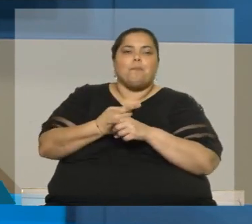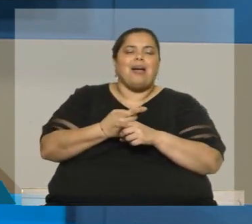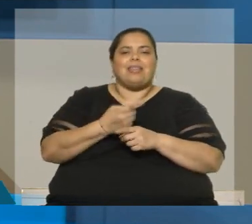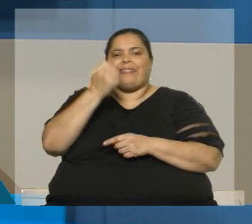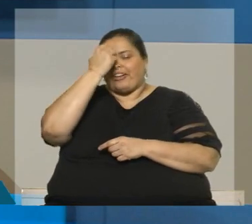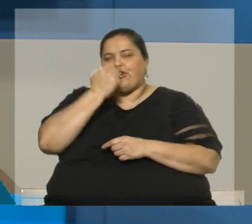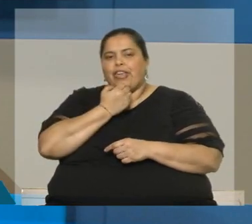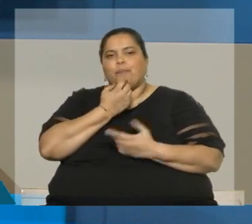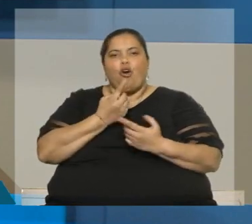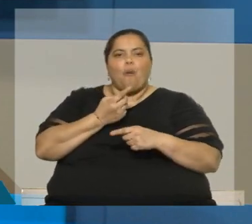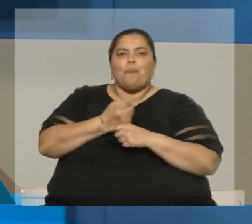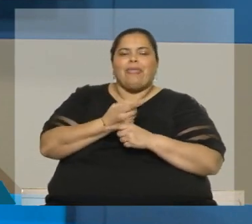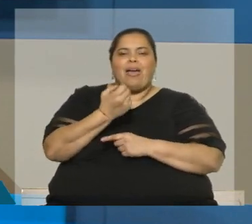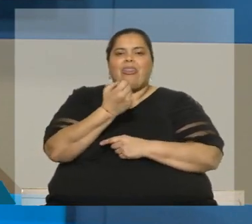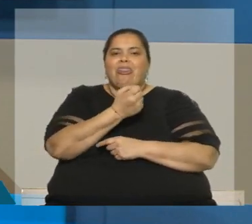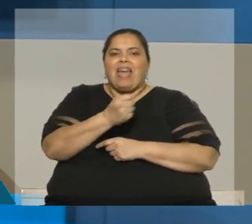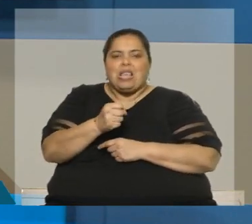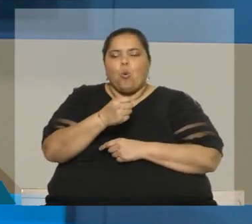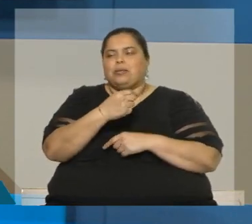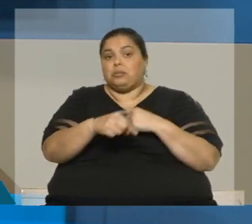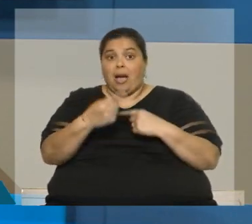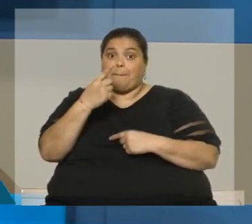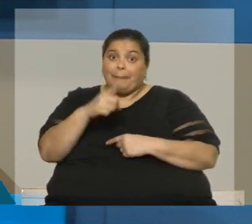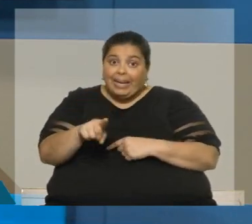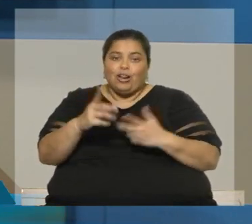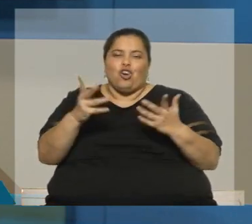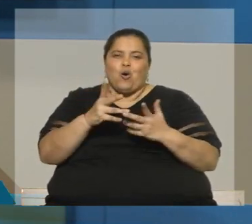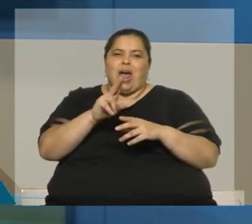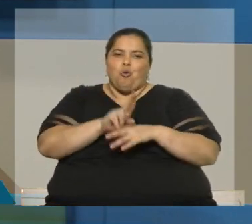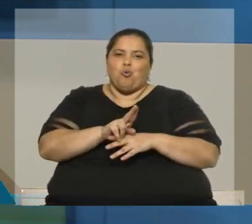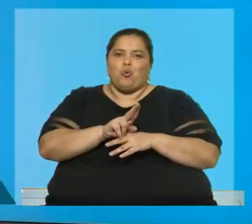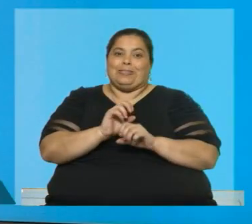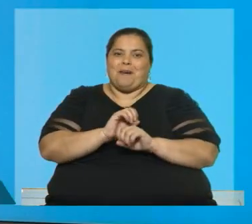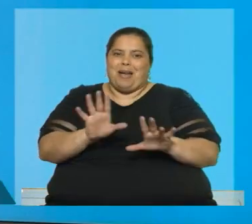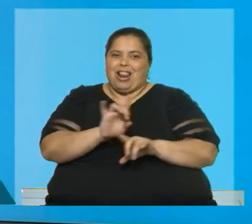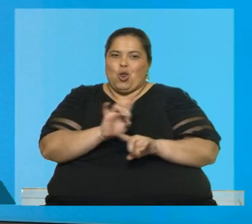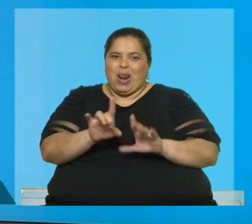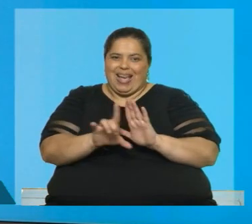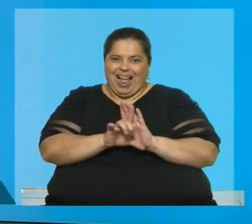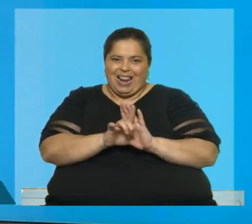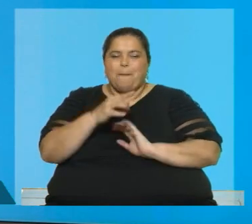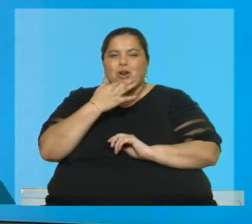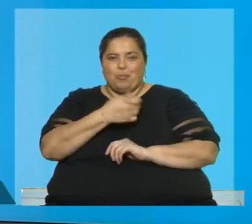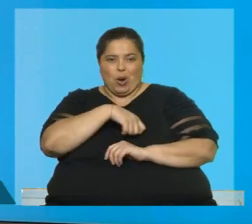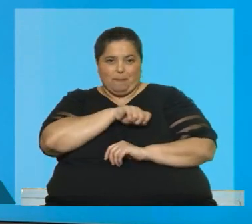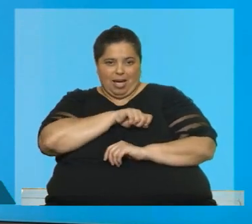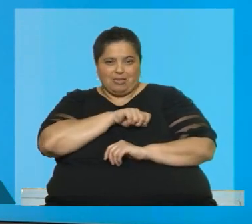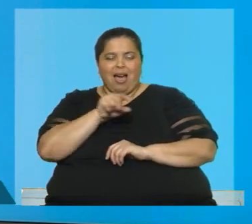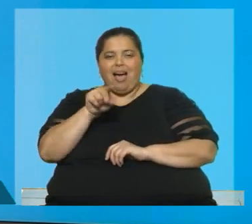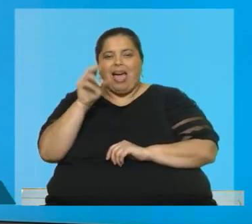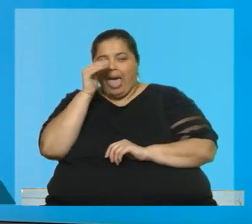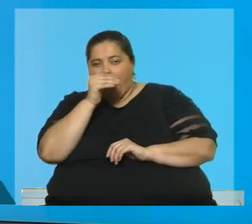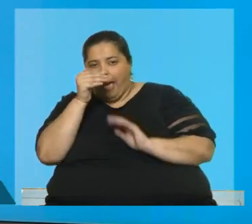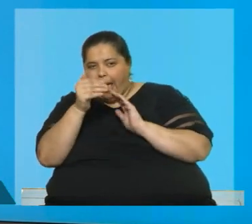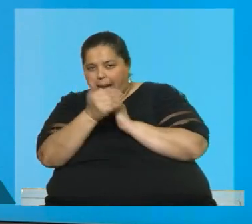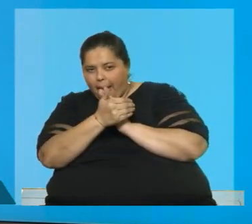delincuencia organizada. El problema está cuando se utilizan correctamente. Bueno, en España, por ejemplo, espiaron al presidente Pedro Sánchez, a